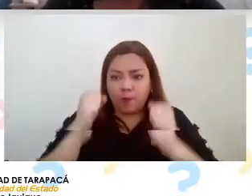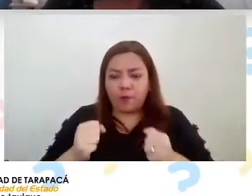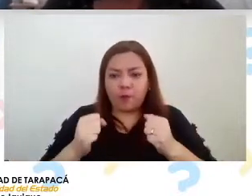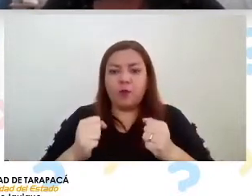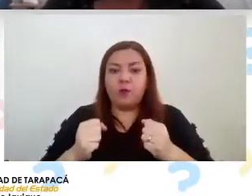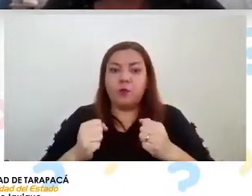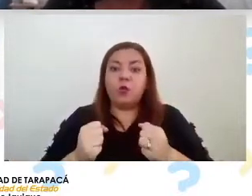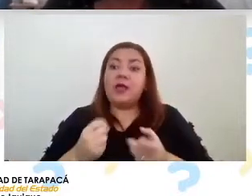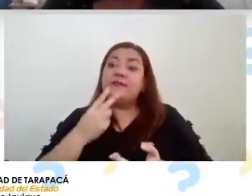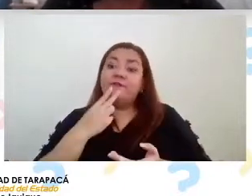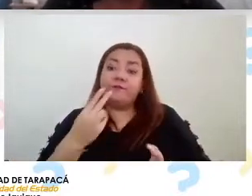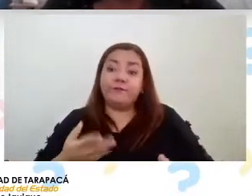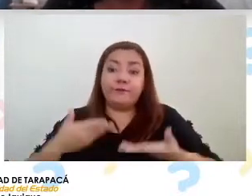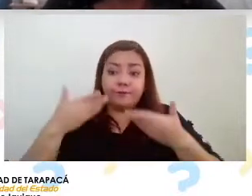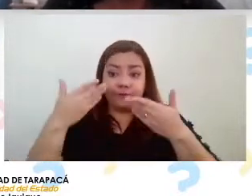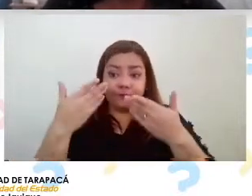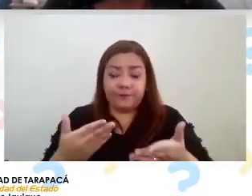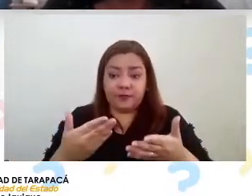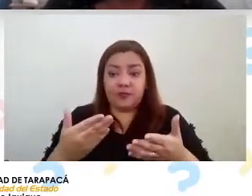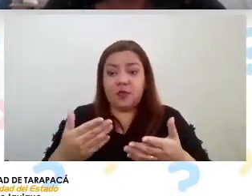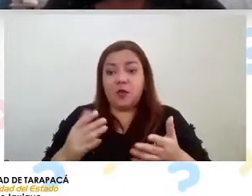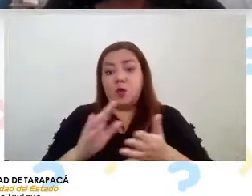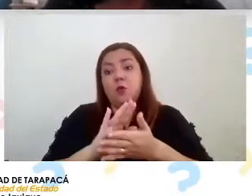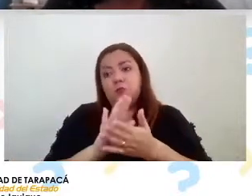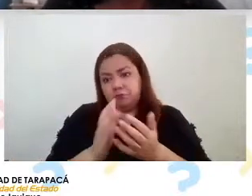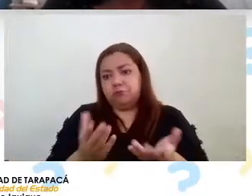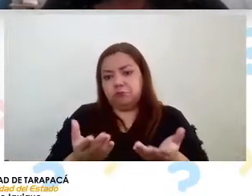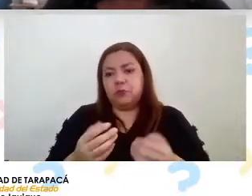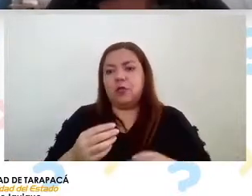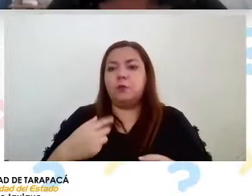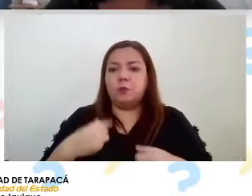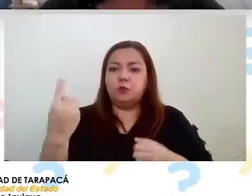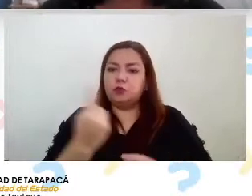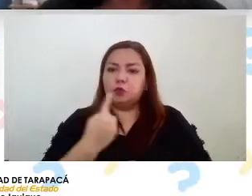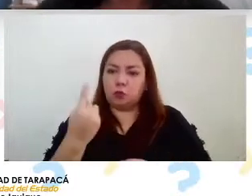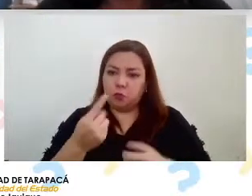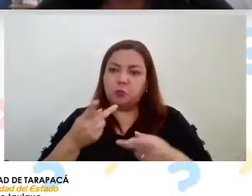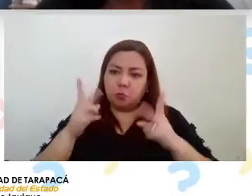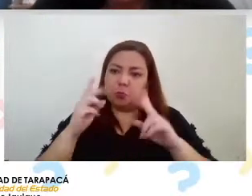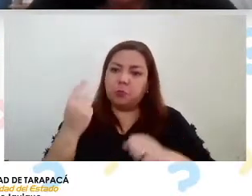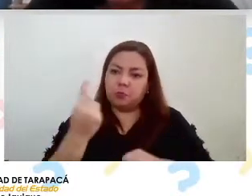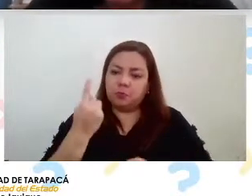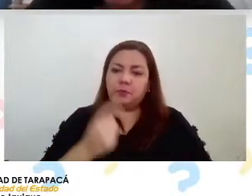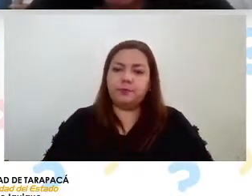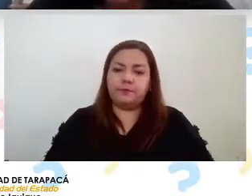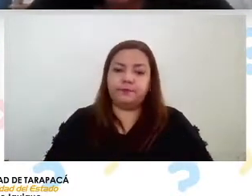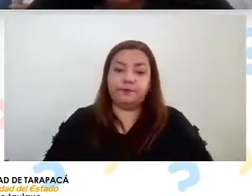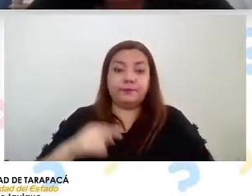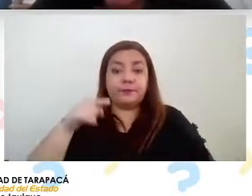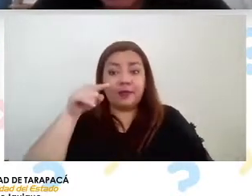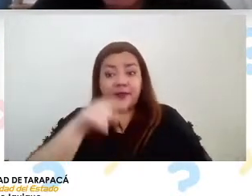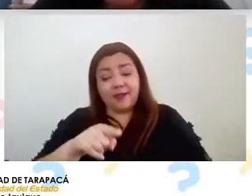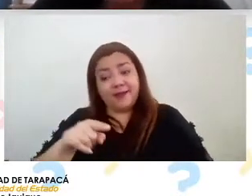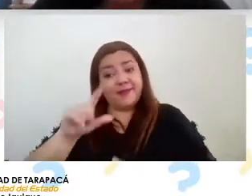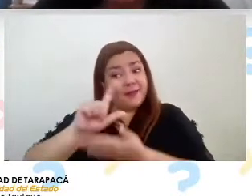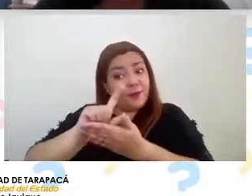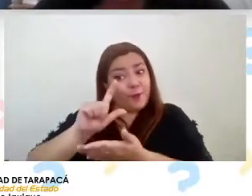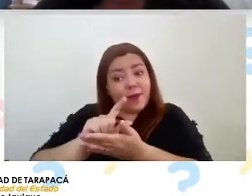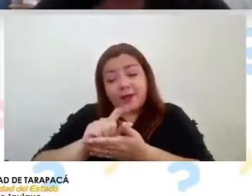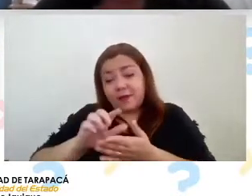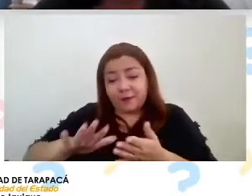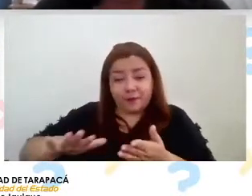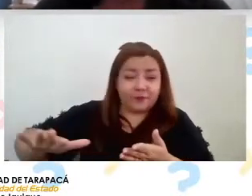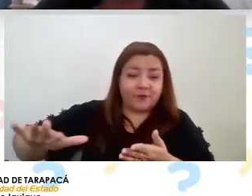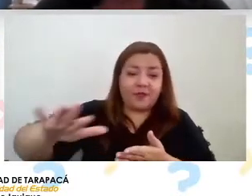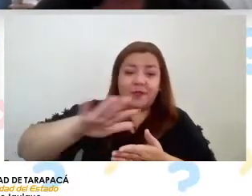sustentable con el medio ambiente. Bueno, en este oasis como también tenemos una